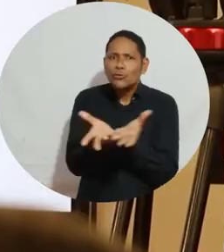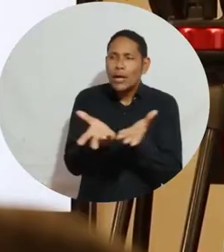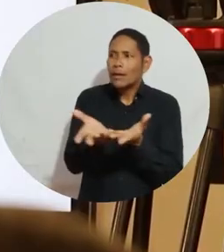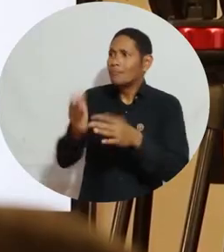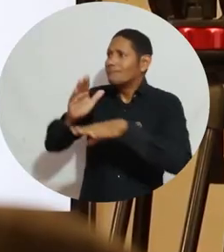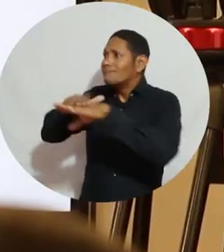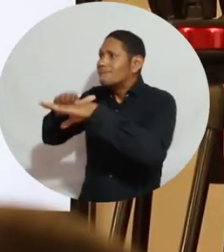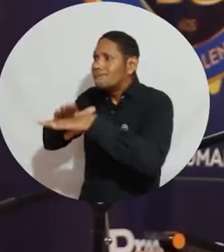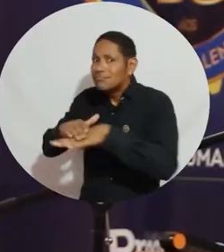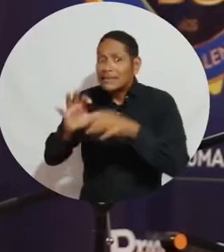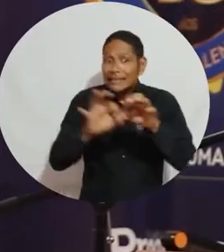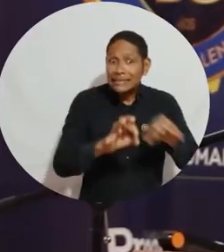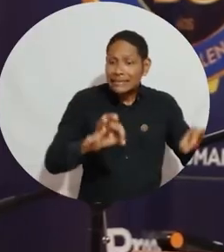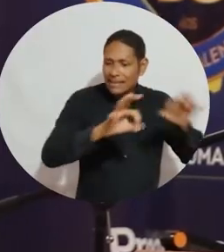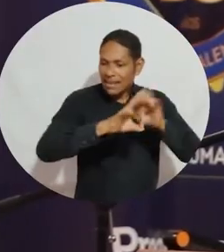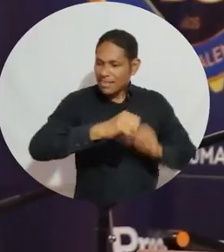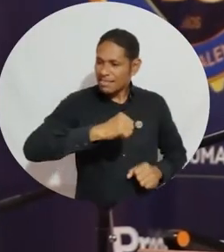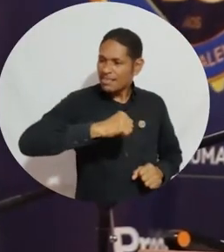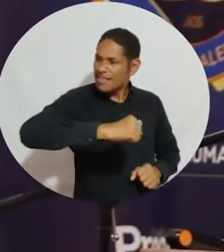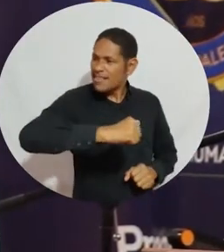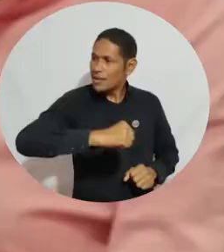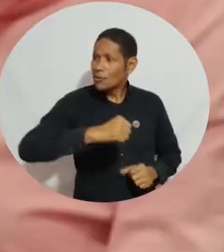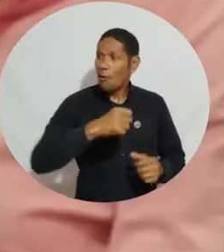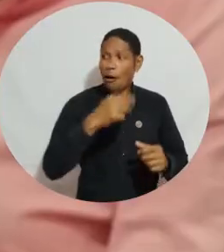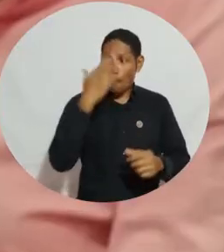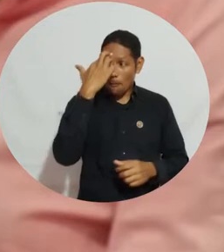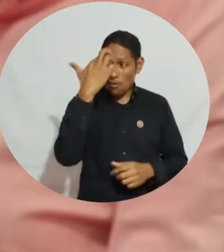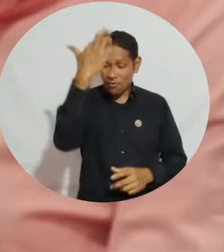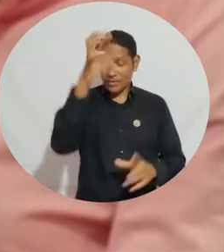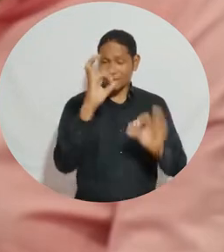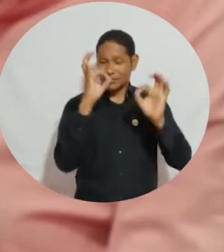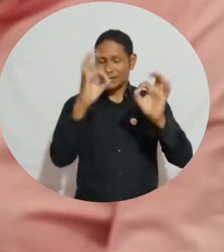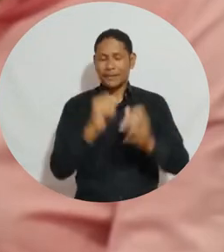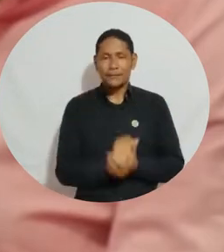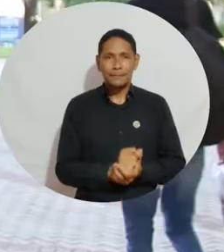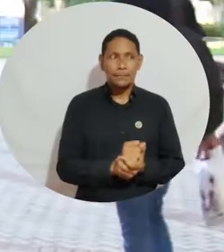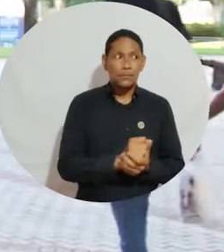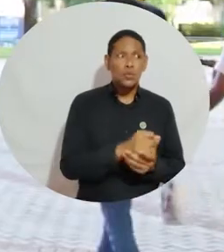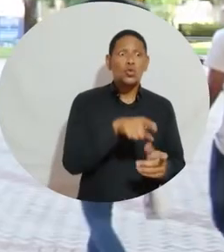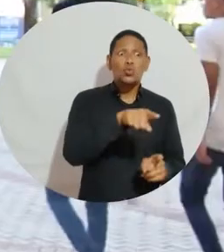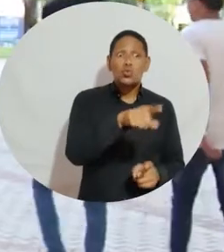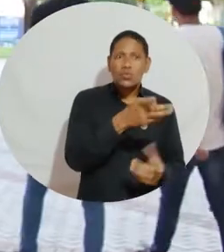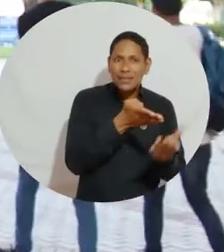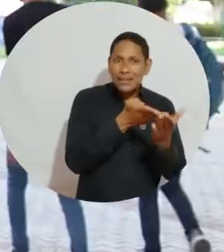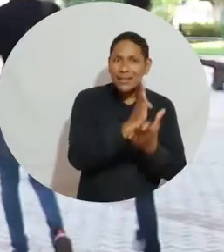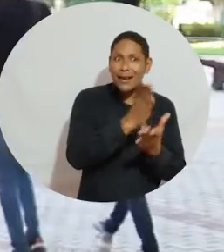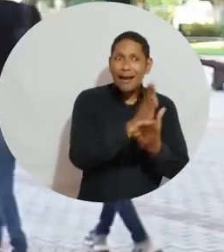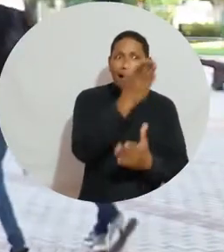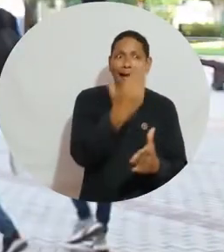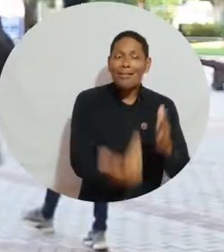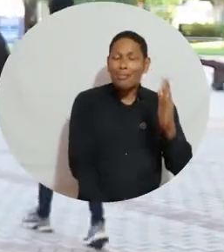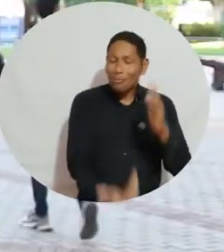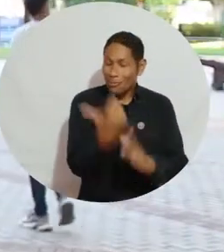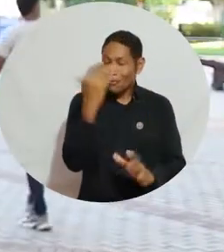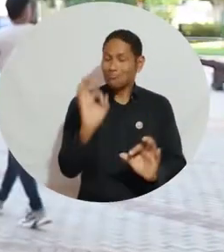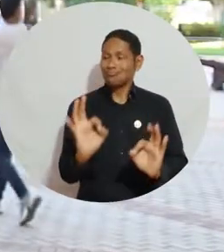era integrar, socializar y enamorar a los estudiantes sobre la profesión del derecho. Es un programa que está